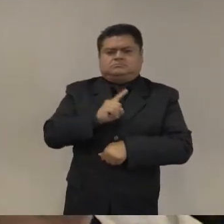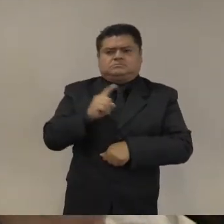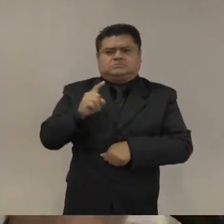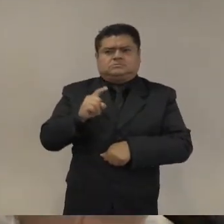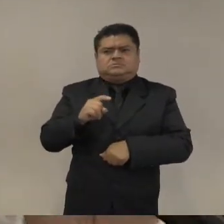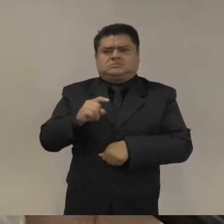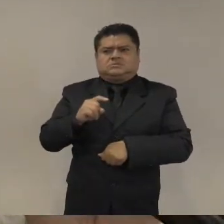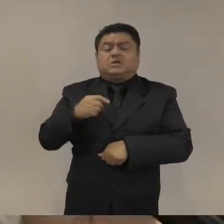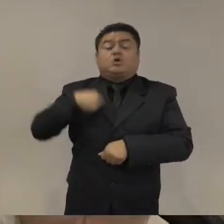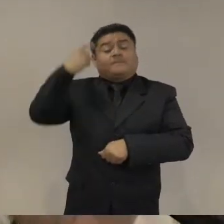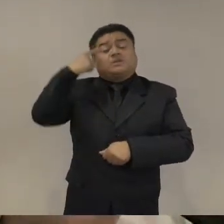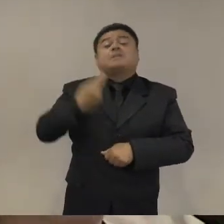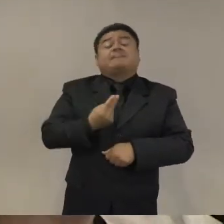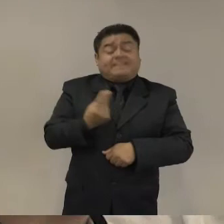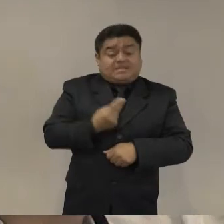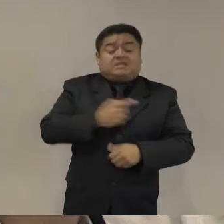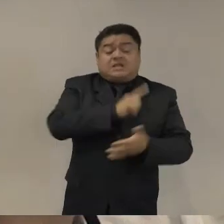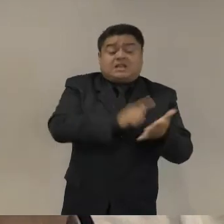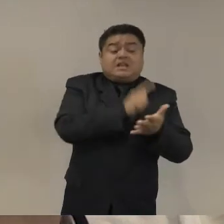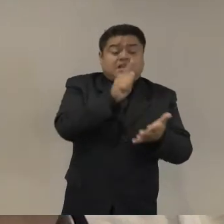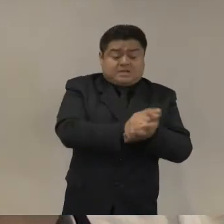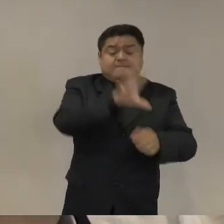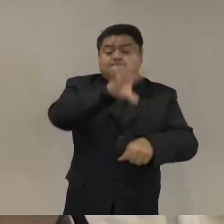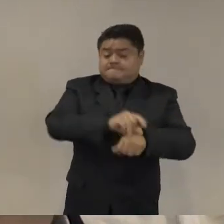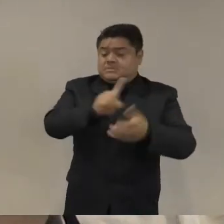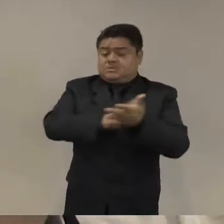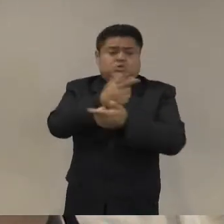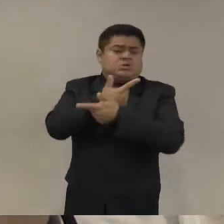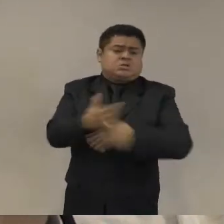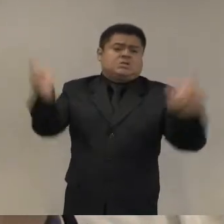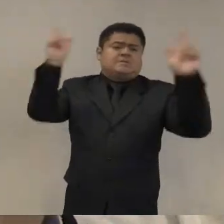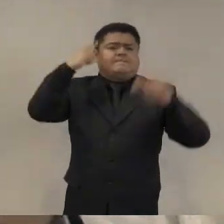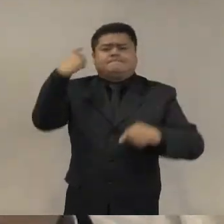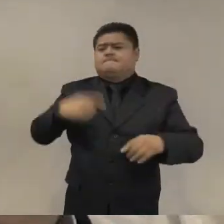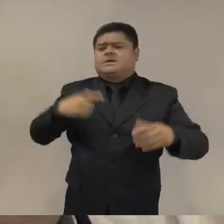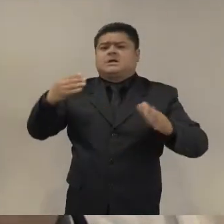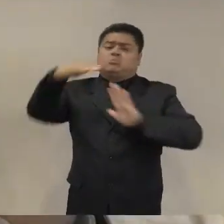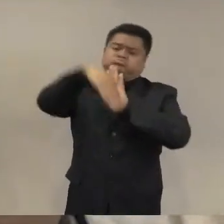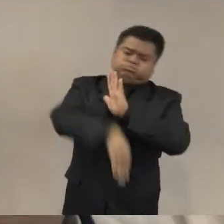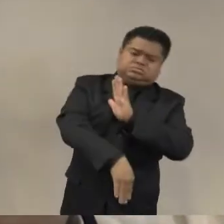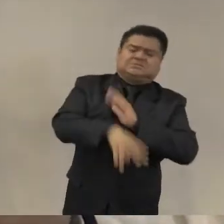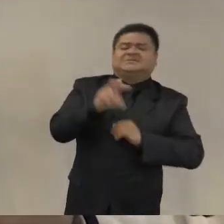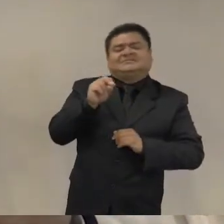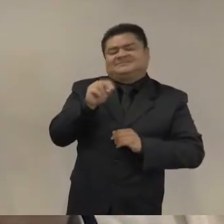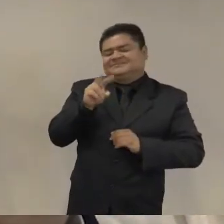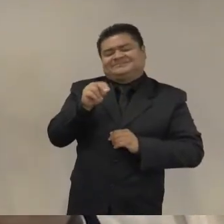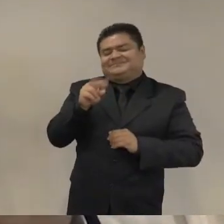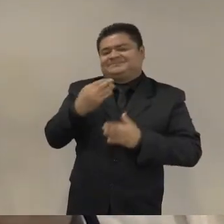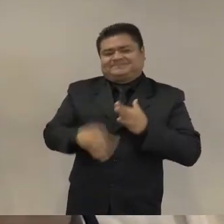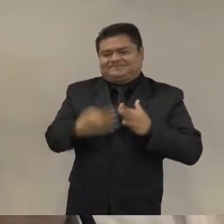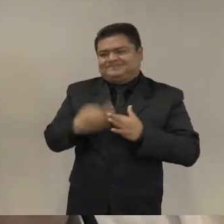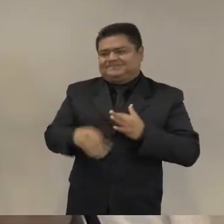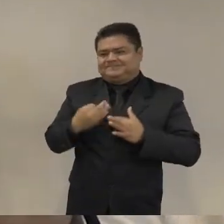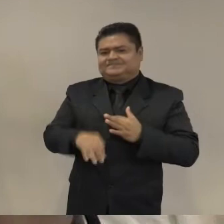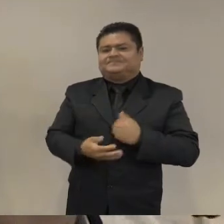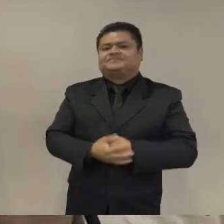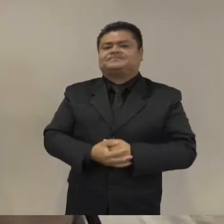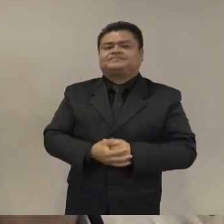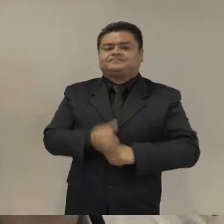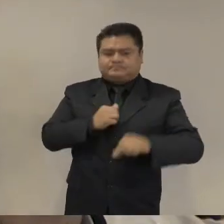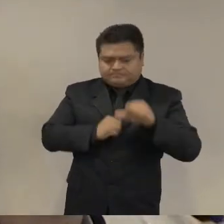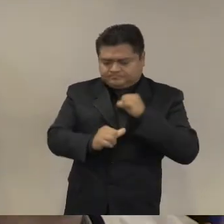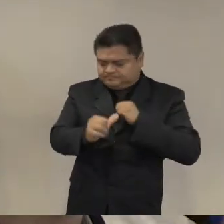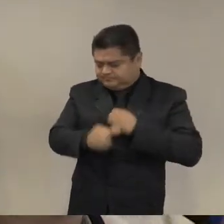reduciría todas las tasas de violencia porque la legalización si realmente hace más disponible la droga puede llevar otros